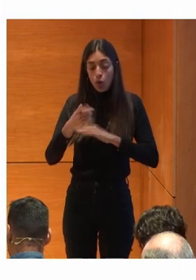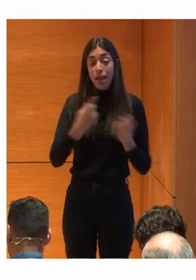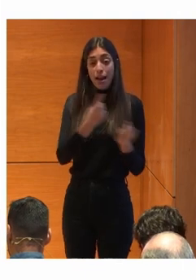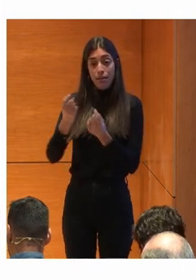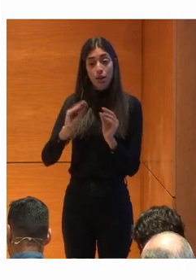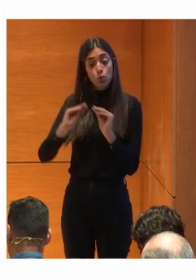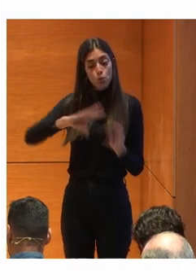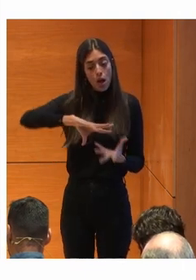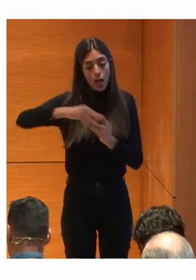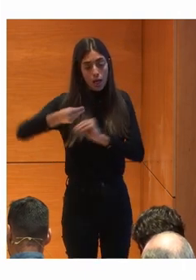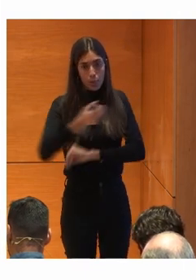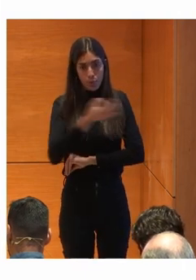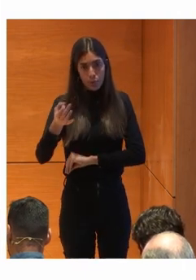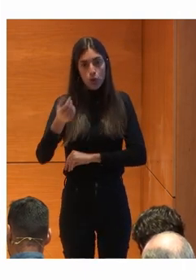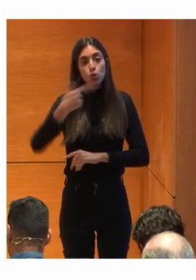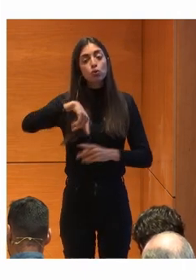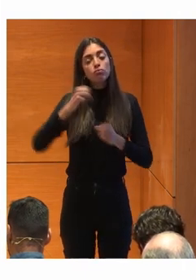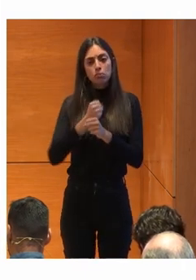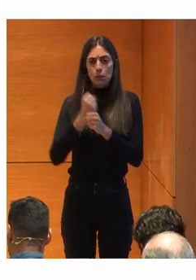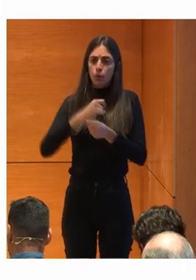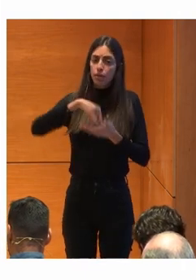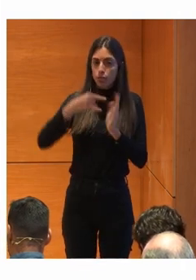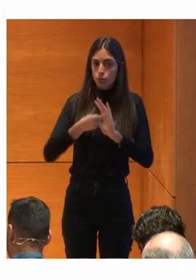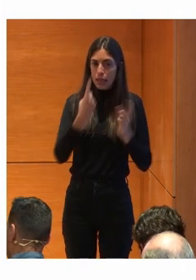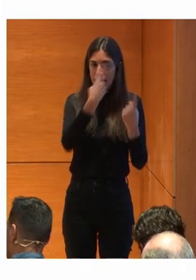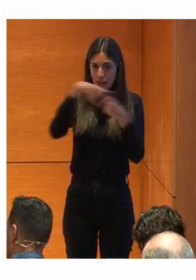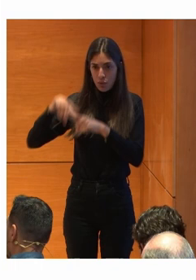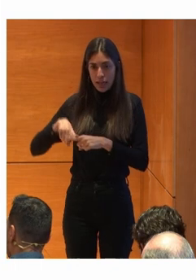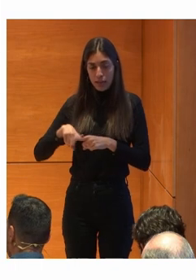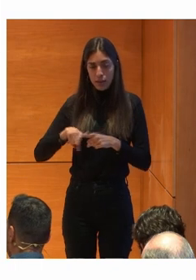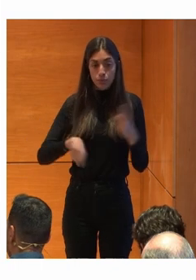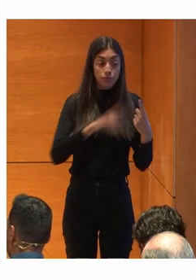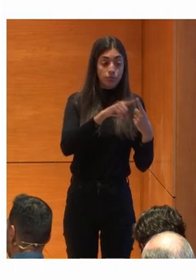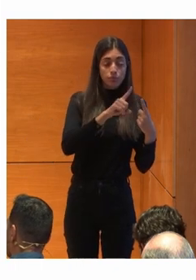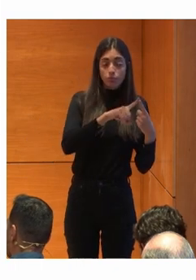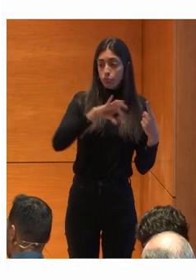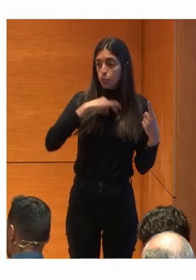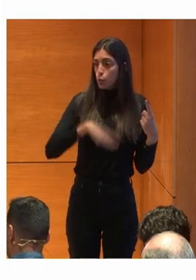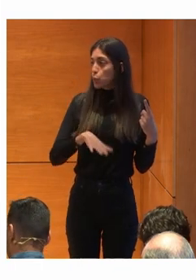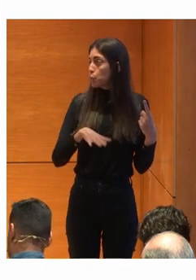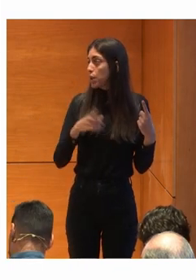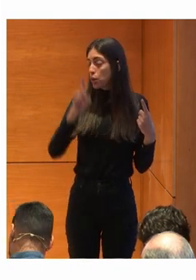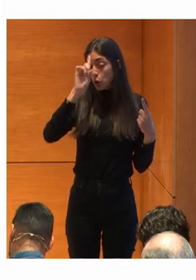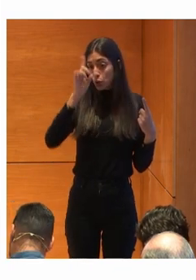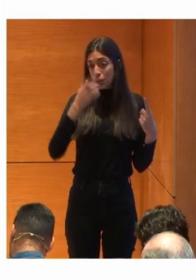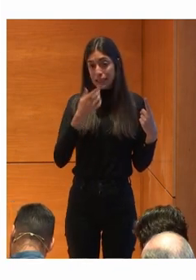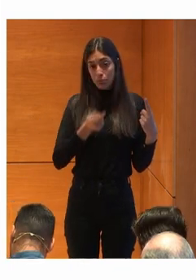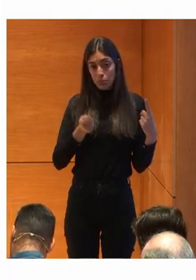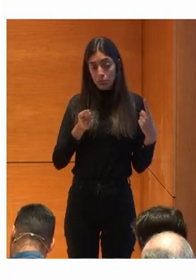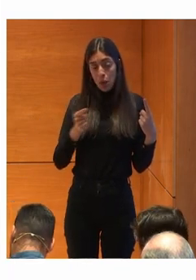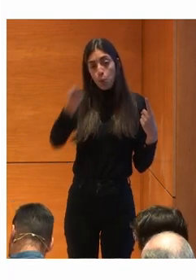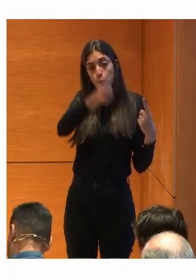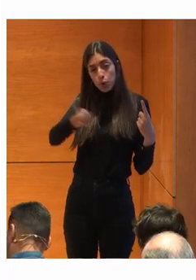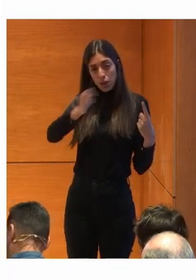Nosotros trabajamos Con diferentes soluciones Por un lado No sé si aquí Tengo puntero O no Pero bueno